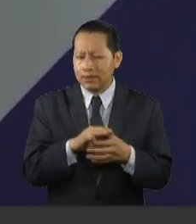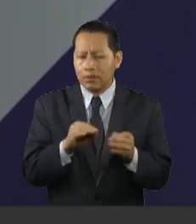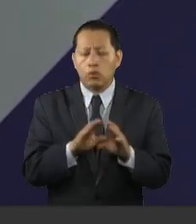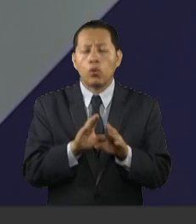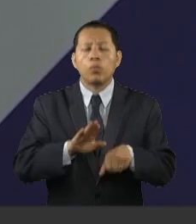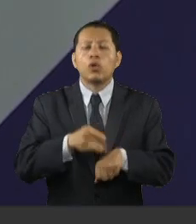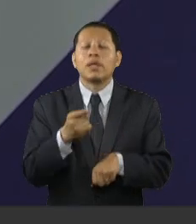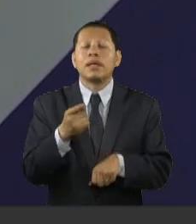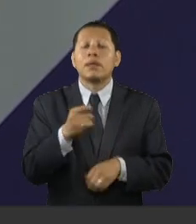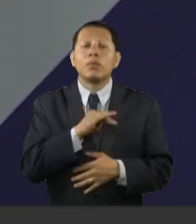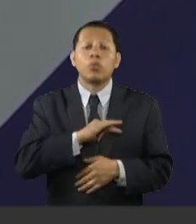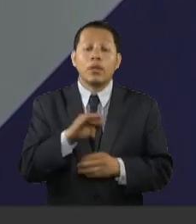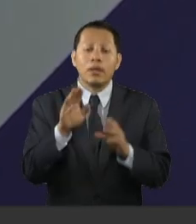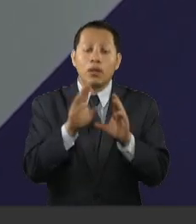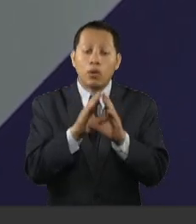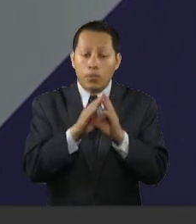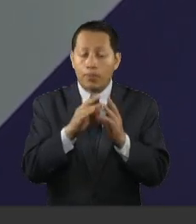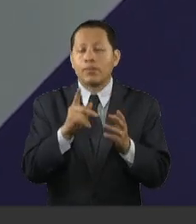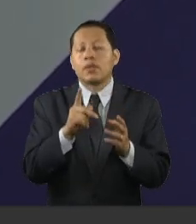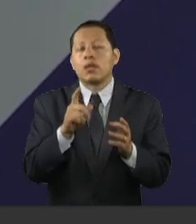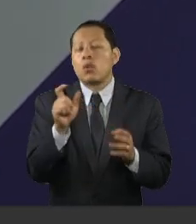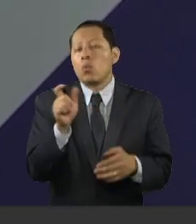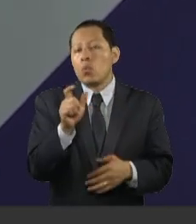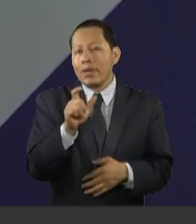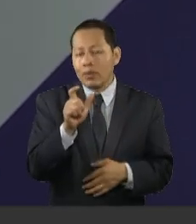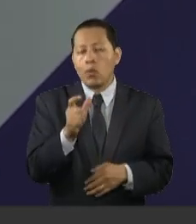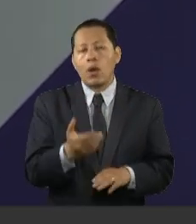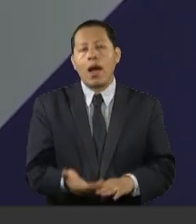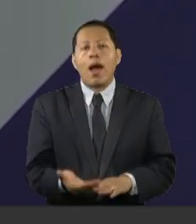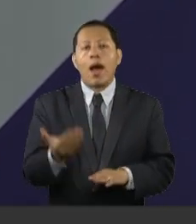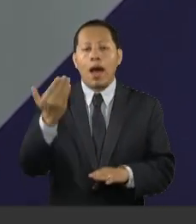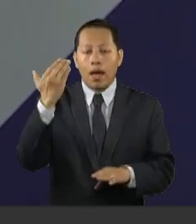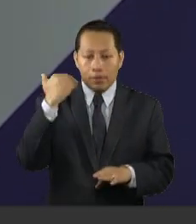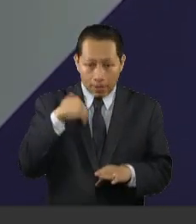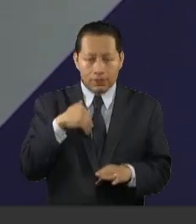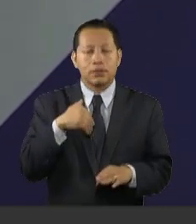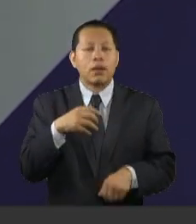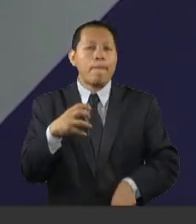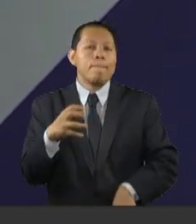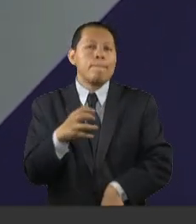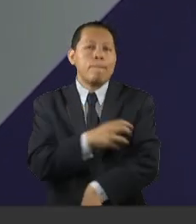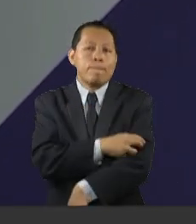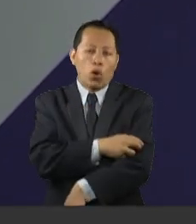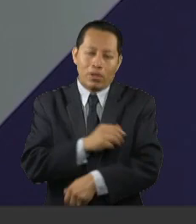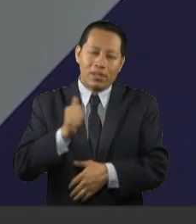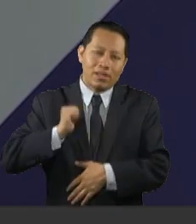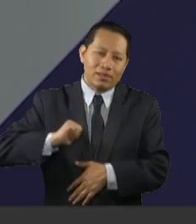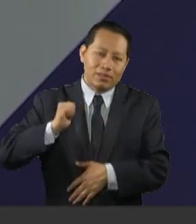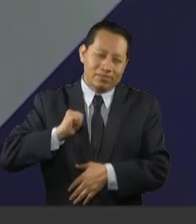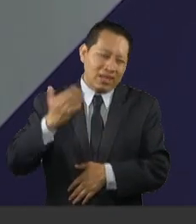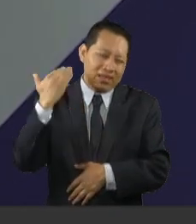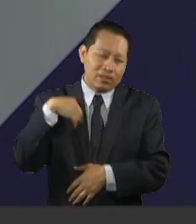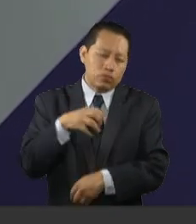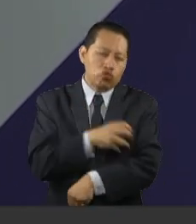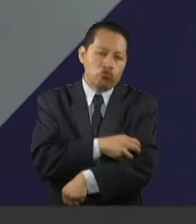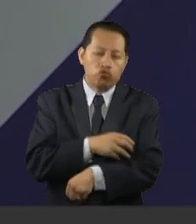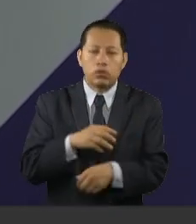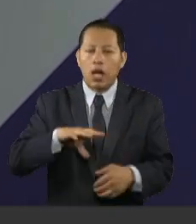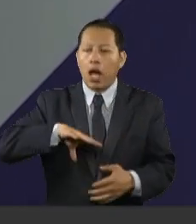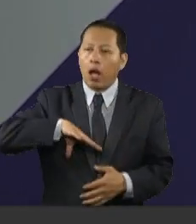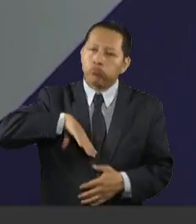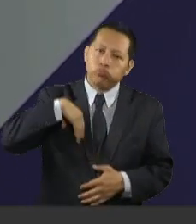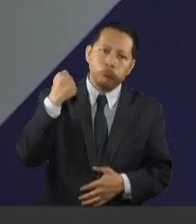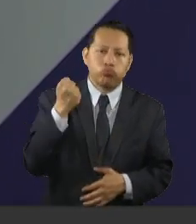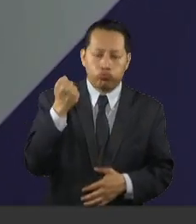la necesidad de limitar los excesos en que incurrieron los poderes tradicionales y los factores